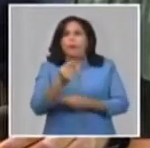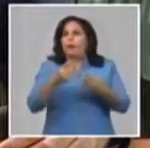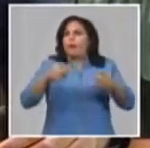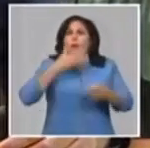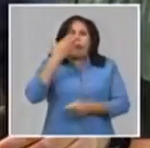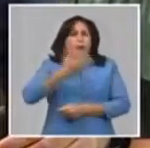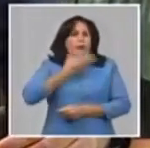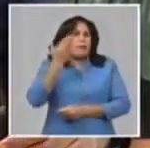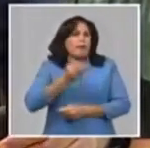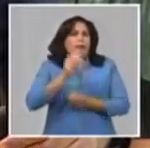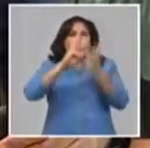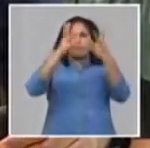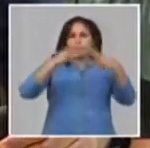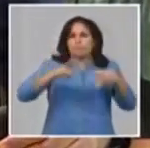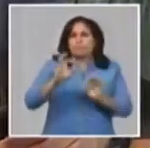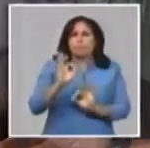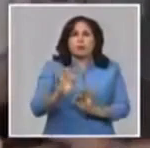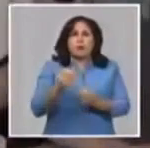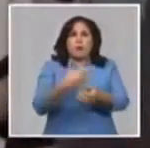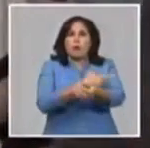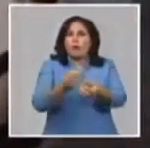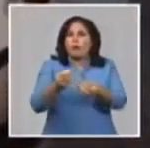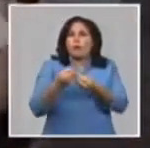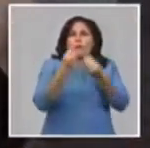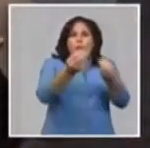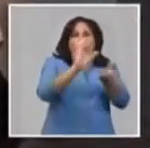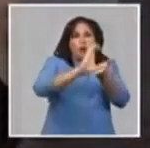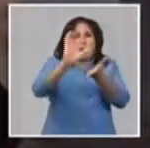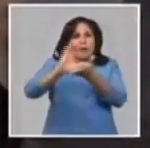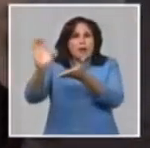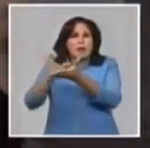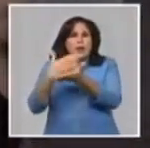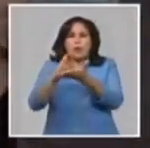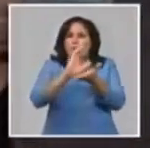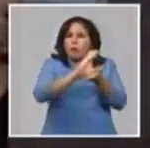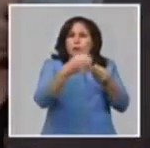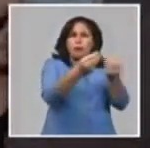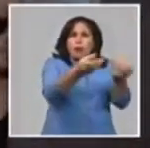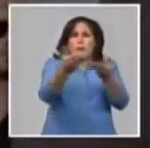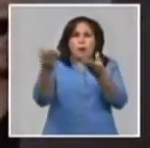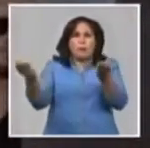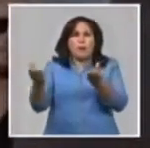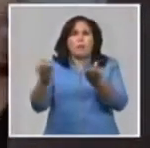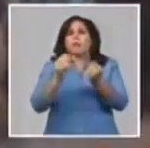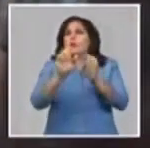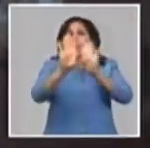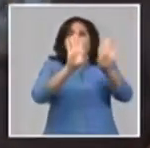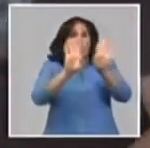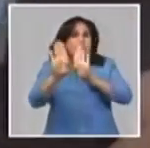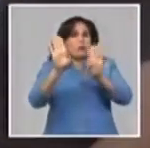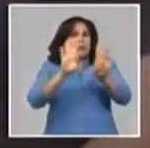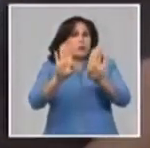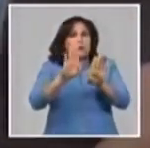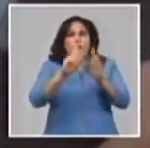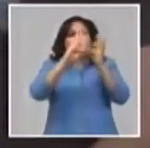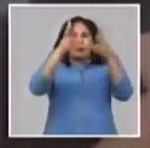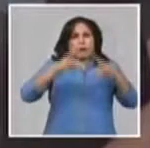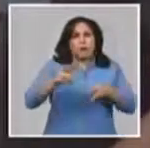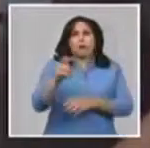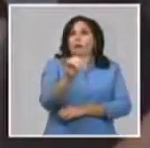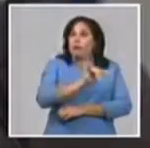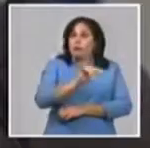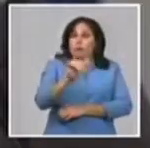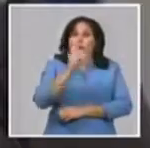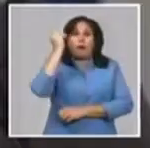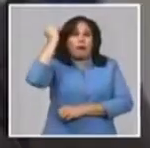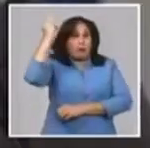internet, donaciones de libros en hospitales y centros de aislamiento, galería virtual de muchos